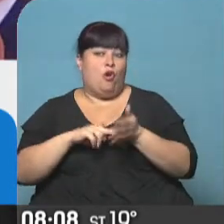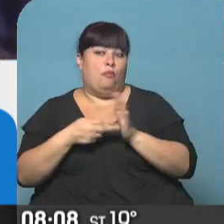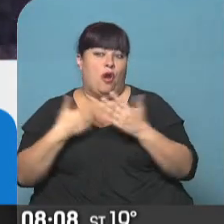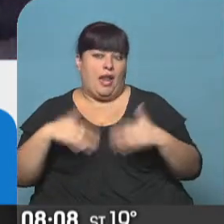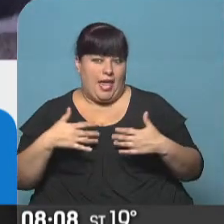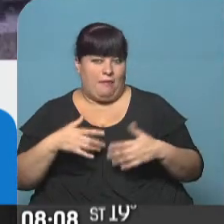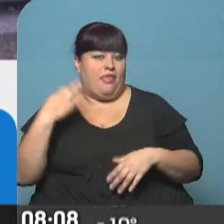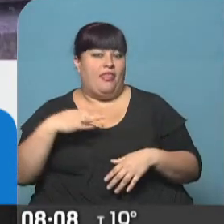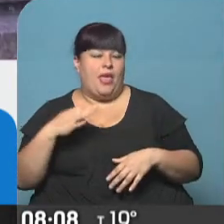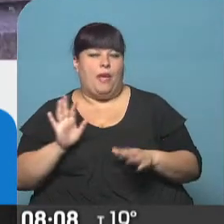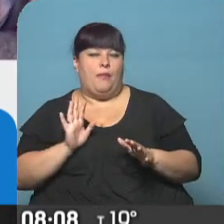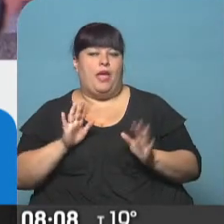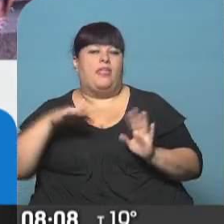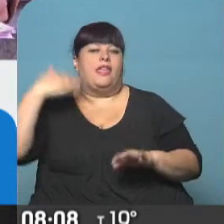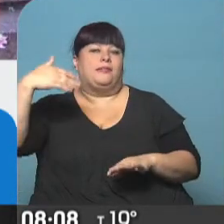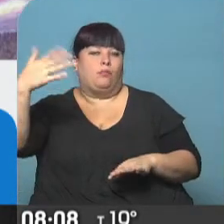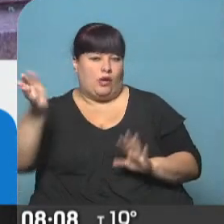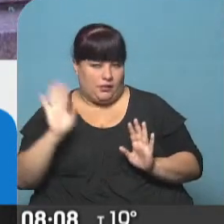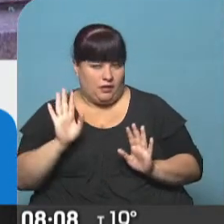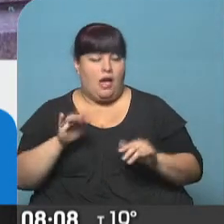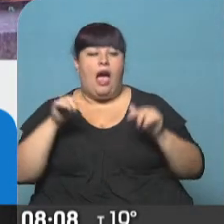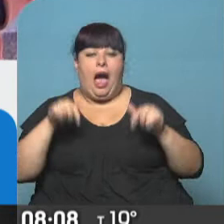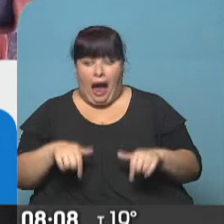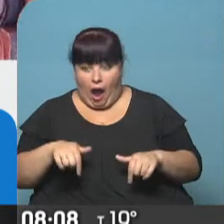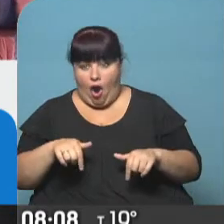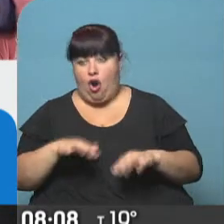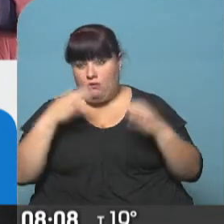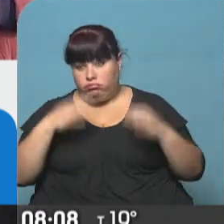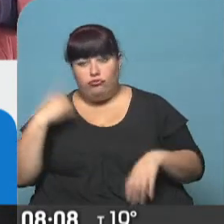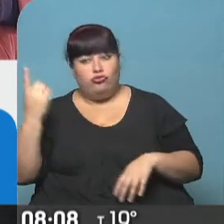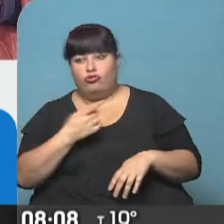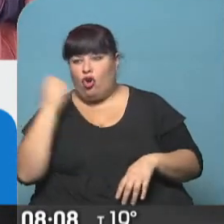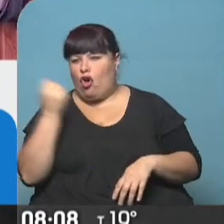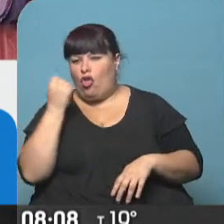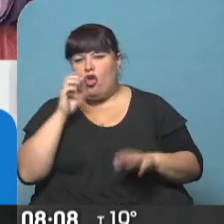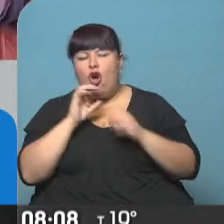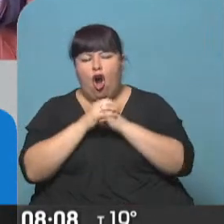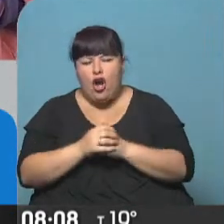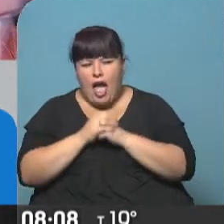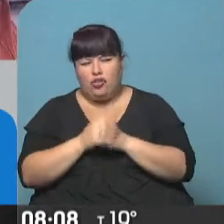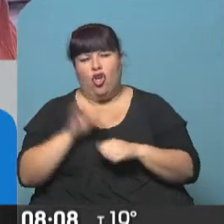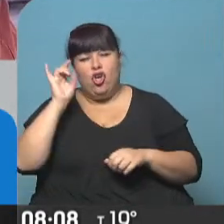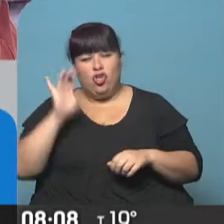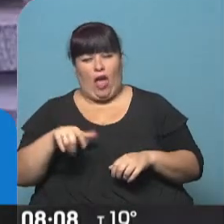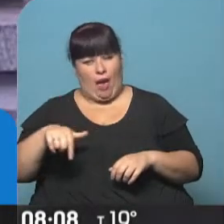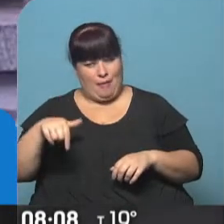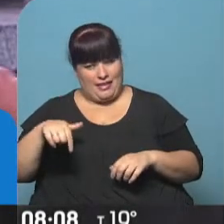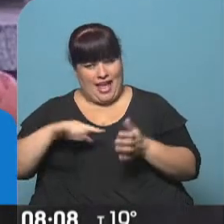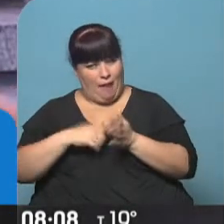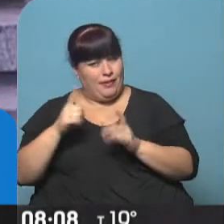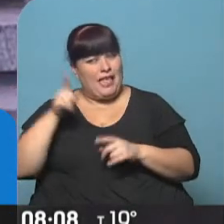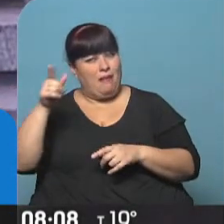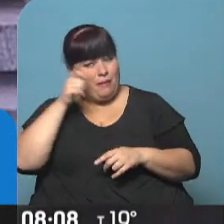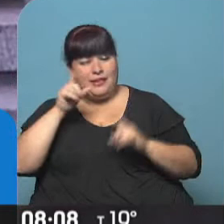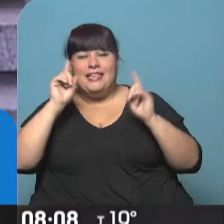supuesto, que deberá ser para el tiempo después. Lo cierto es que ahora todos están bregando en una cadena de oración, no solamente aquí, en la capital y